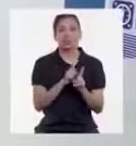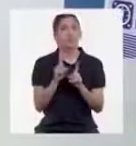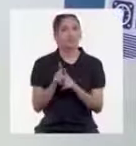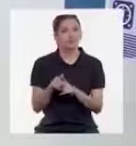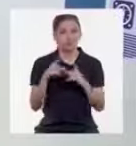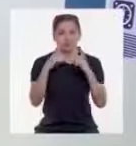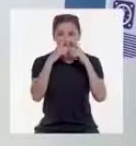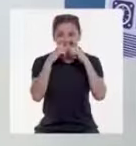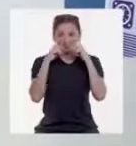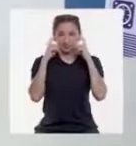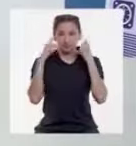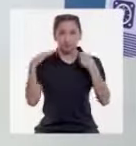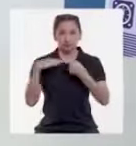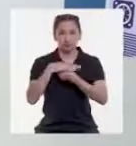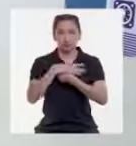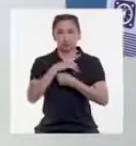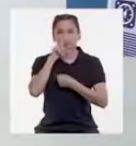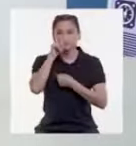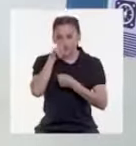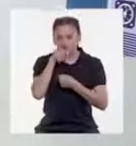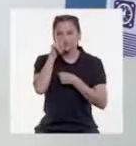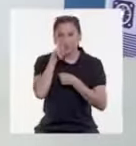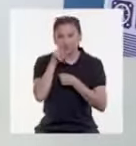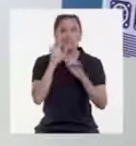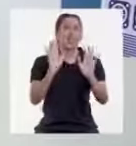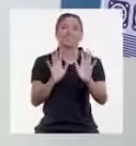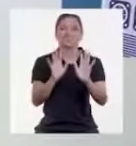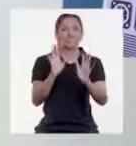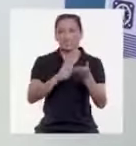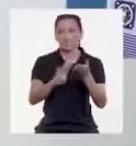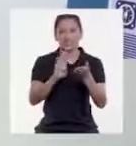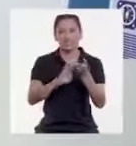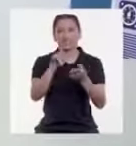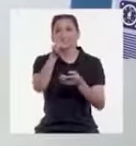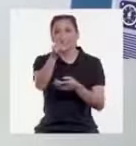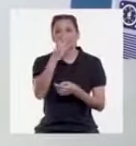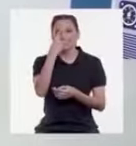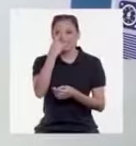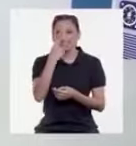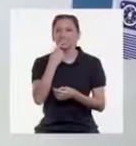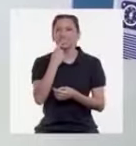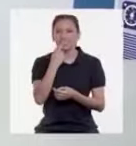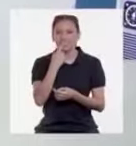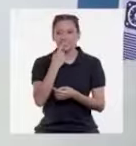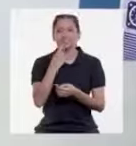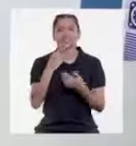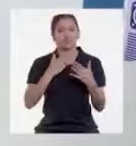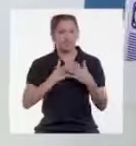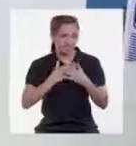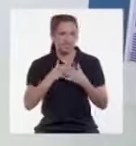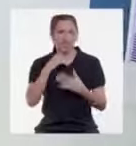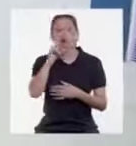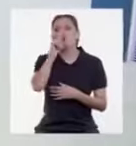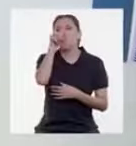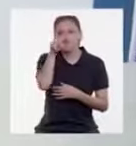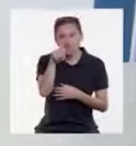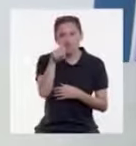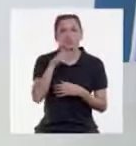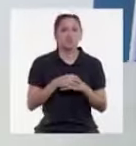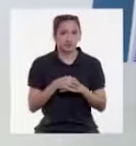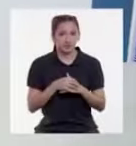mascarilla debe cubrirnos hasta el pico. ¡Ah! Hasta la nariz, en su caso. Hasta el pico, en mi caso.